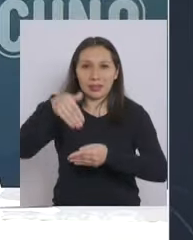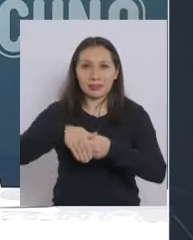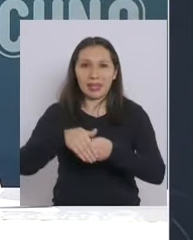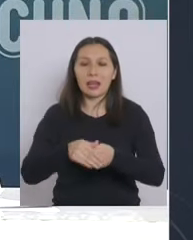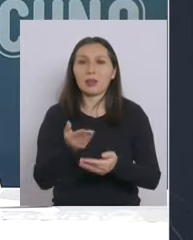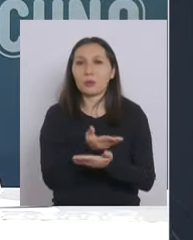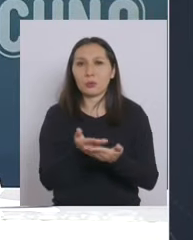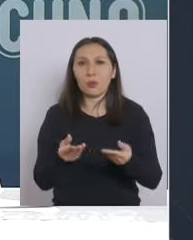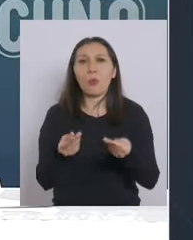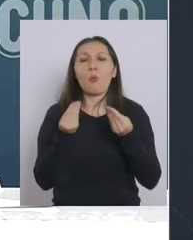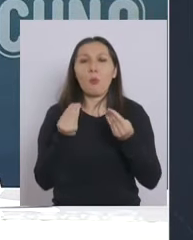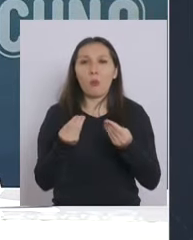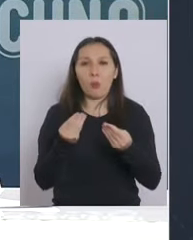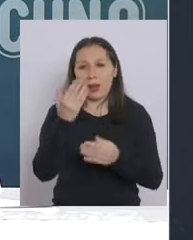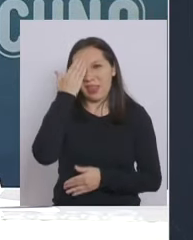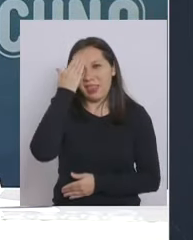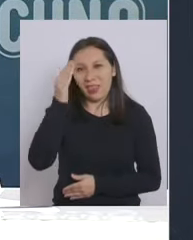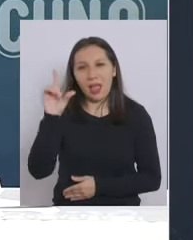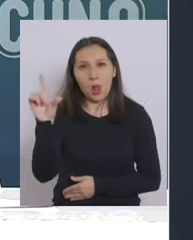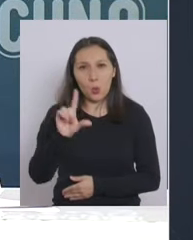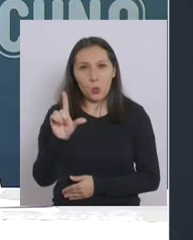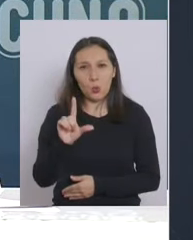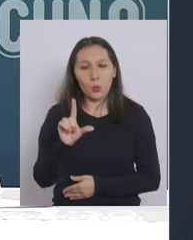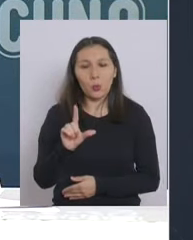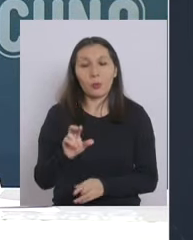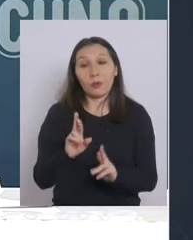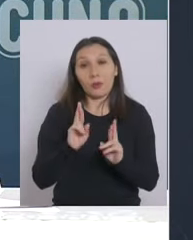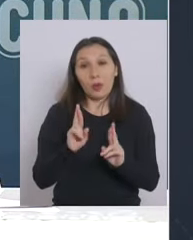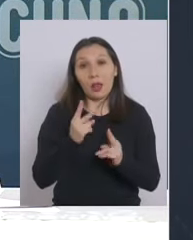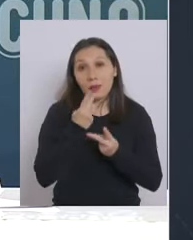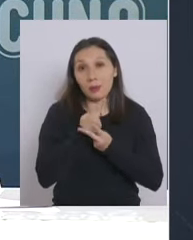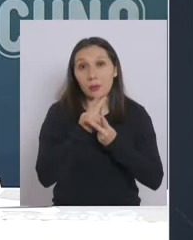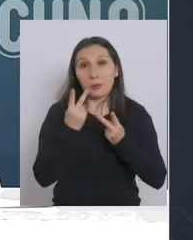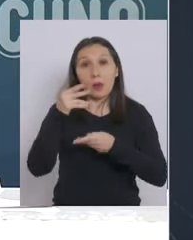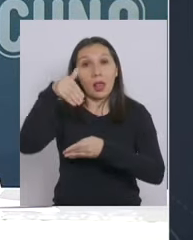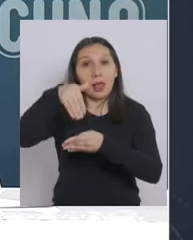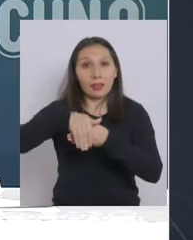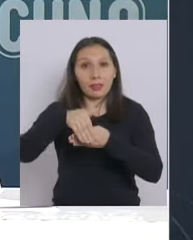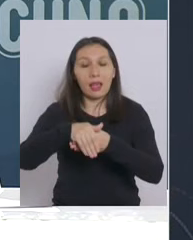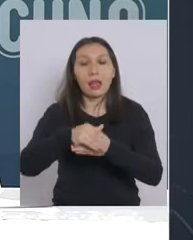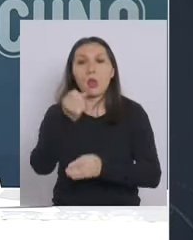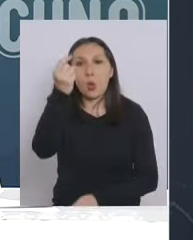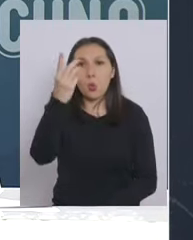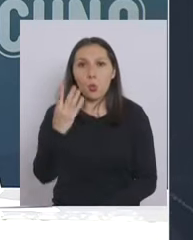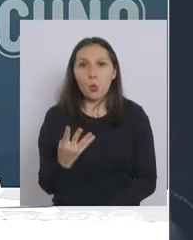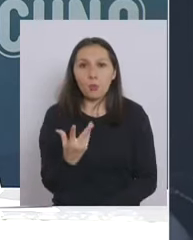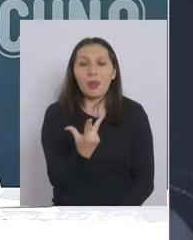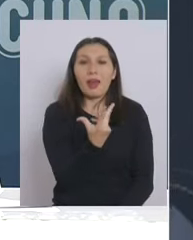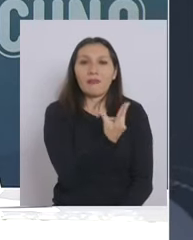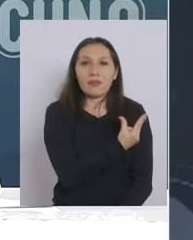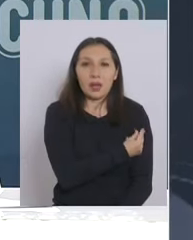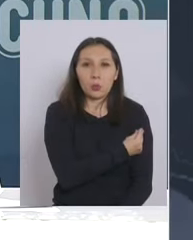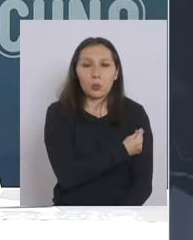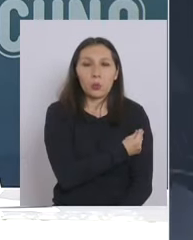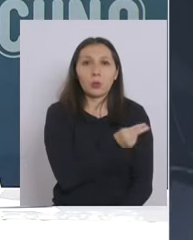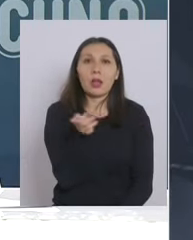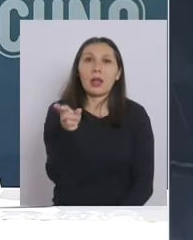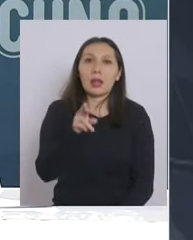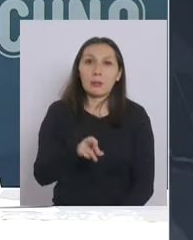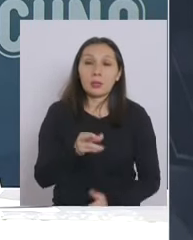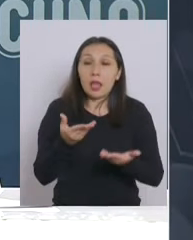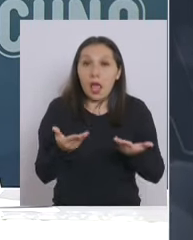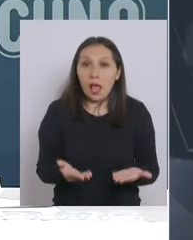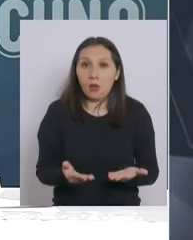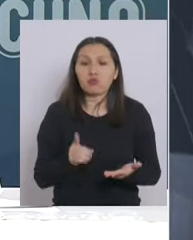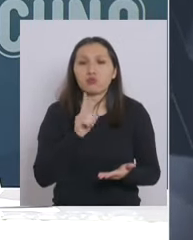y que tengan un muy buen día lunes esperamos el anuncio de la tarde con el número de las vacunas repitiendo que hasta